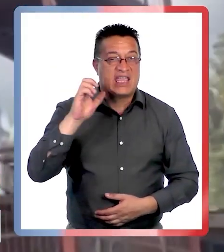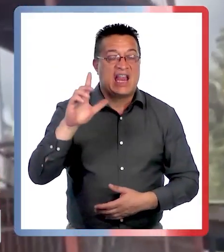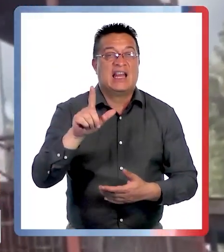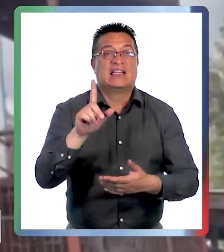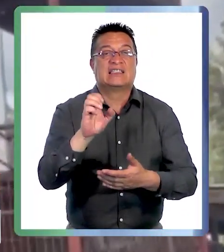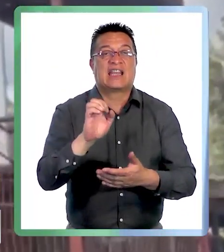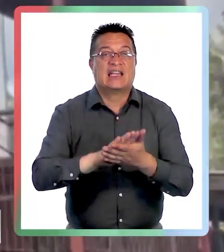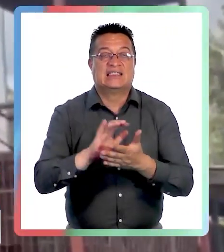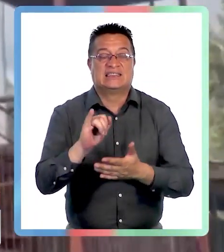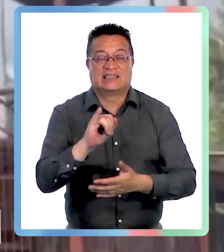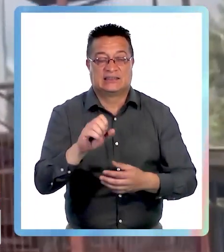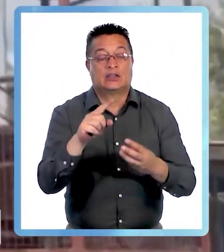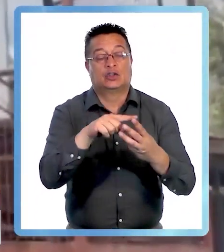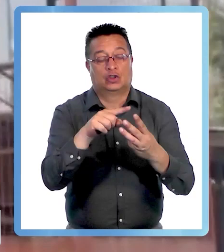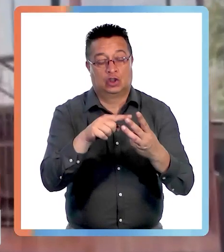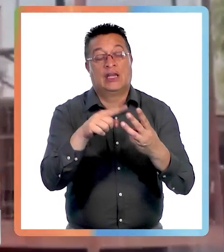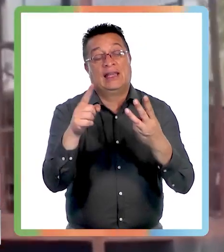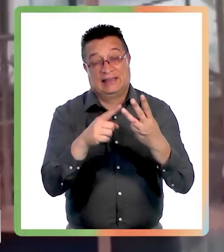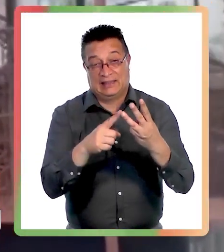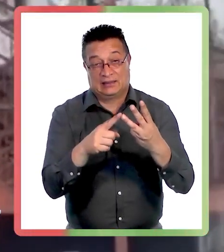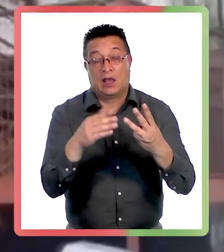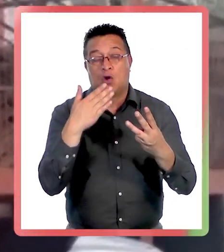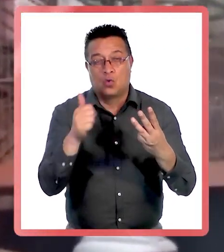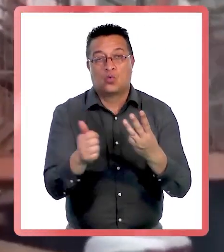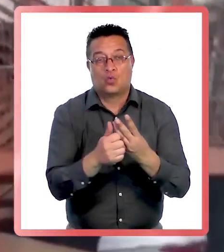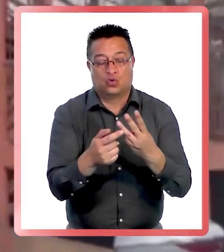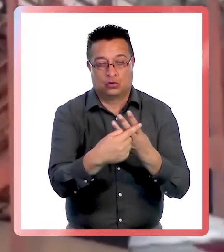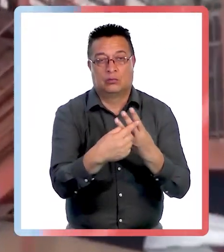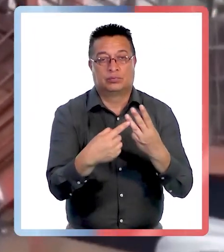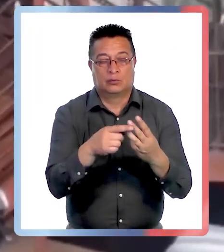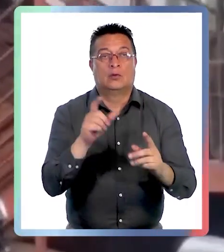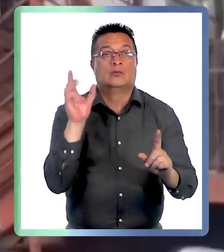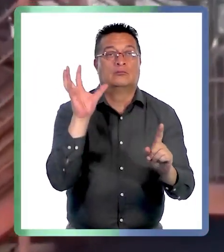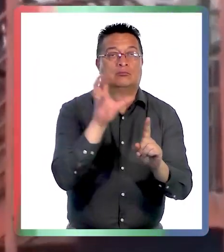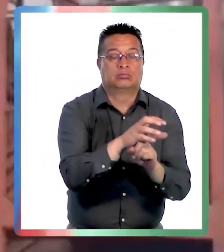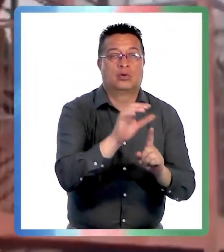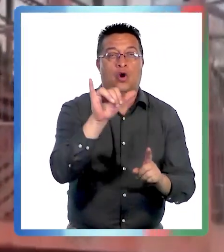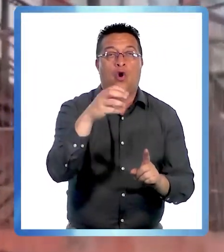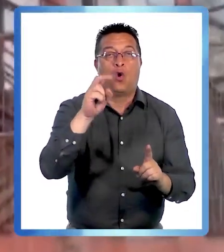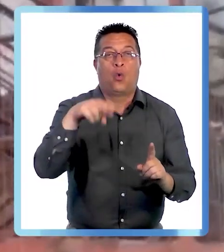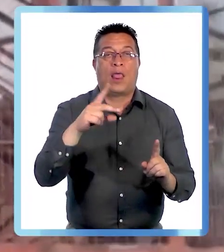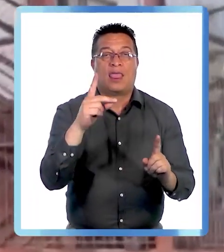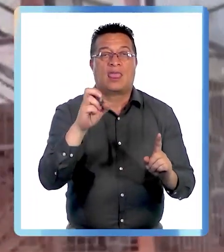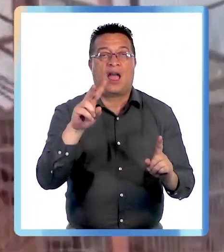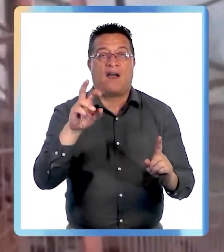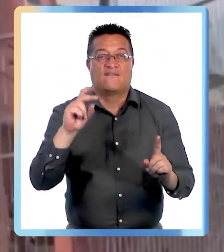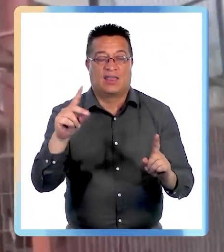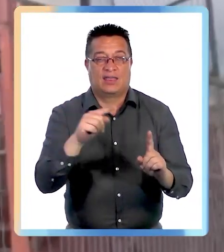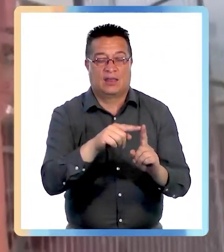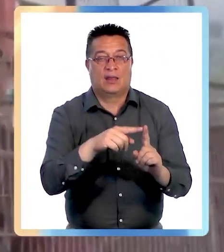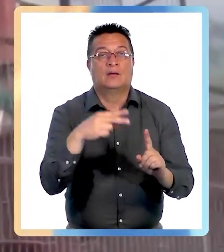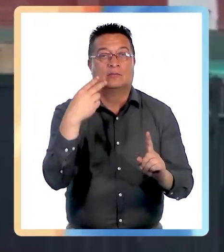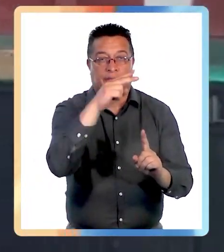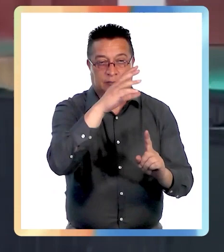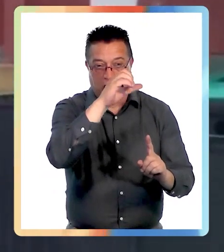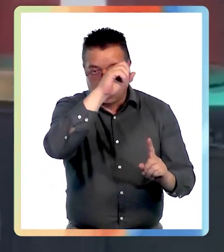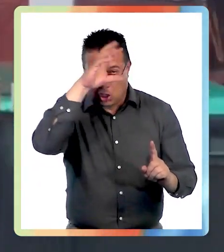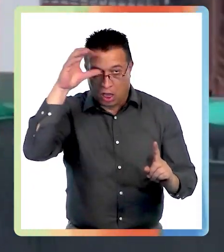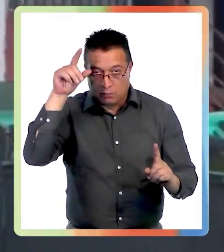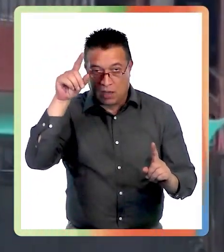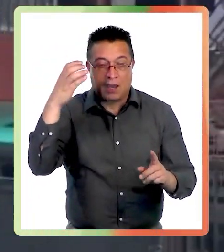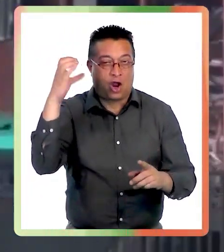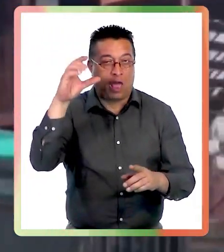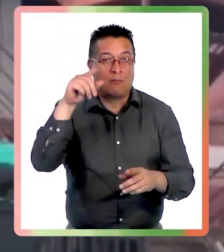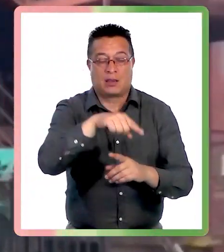Sánchez Tavares, junto a un tercer implicado, abordaron a Juan David Delgadillo Urbano, de nacionalidad